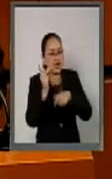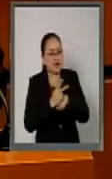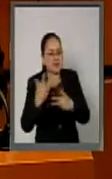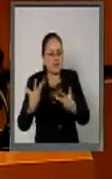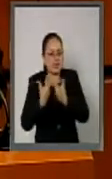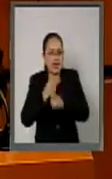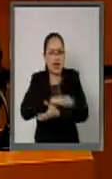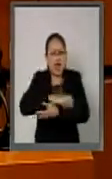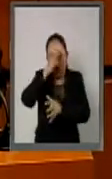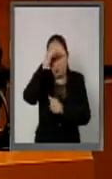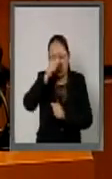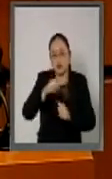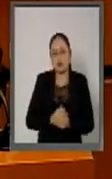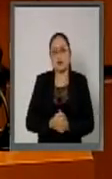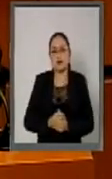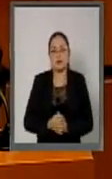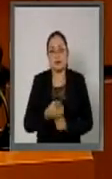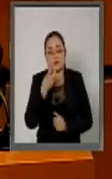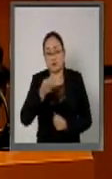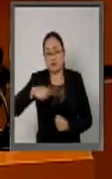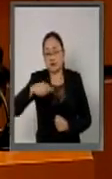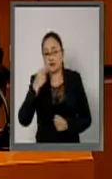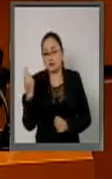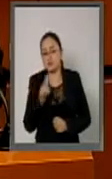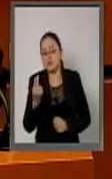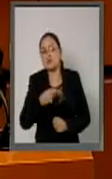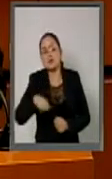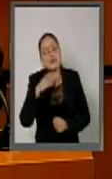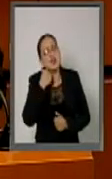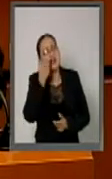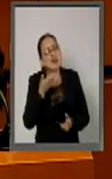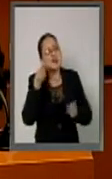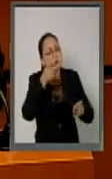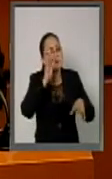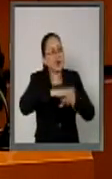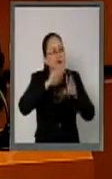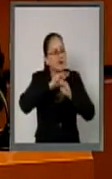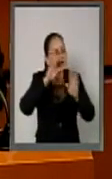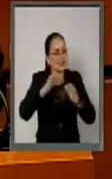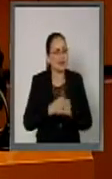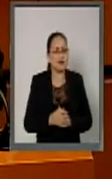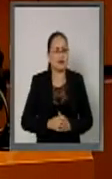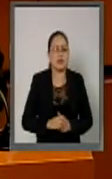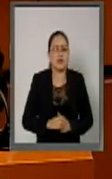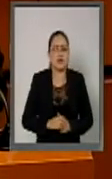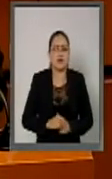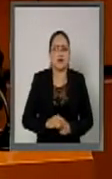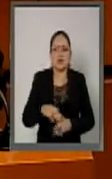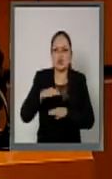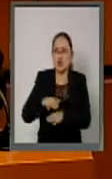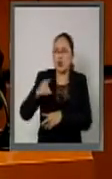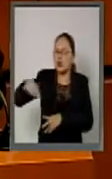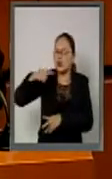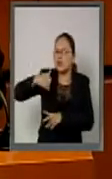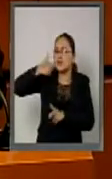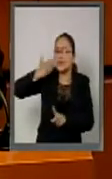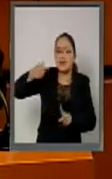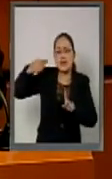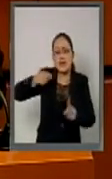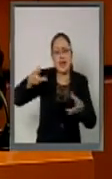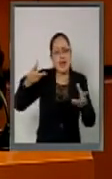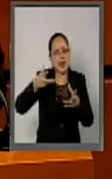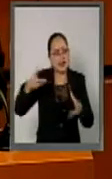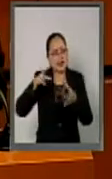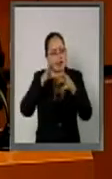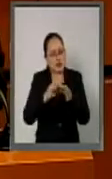necesidad también la plantearon de claridad sobre alcance, sobre los alcances que este mecanismo